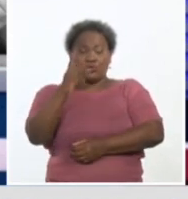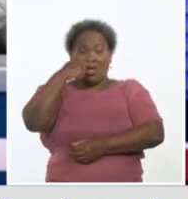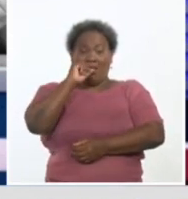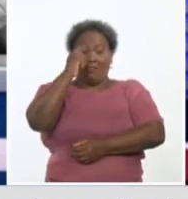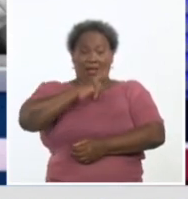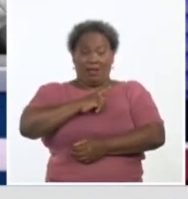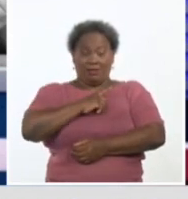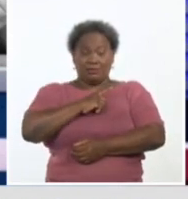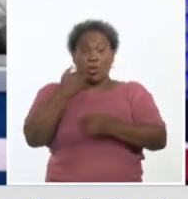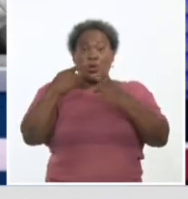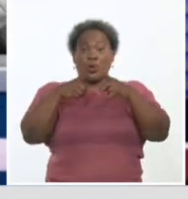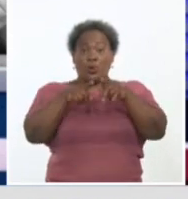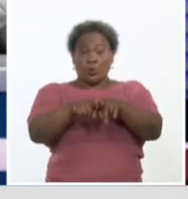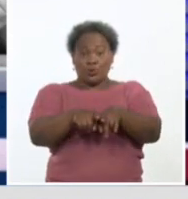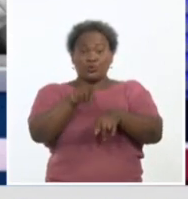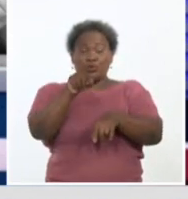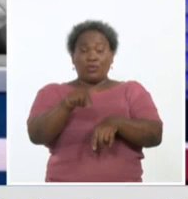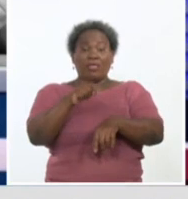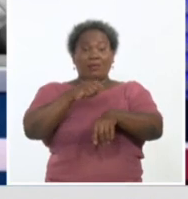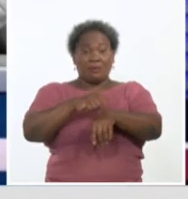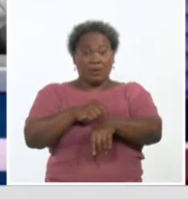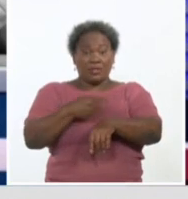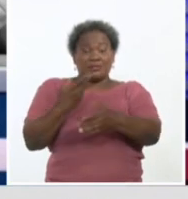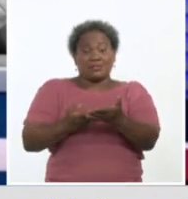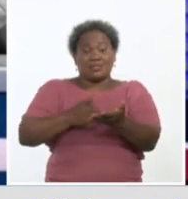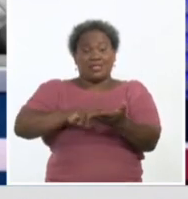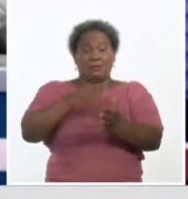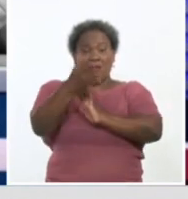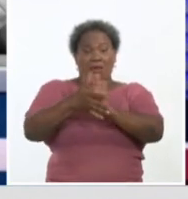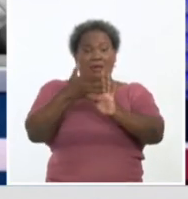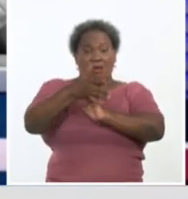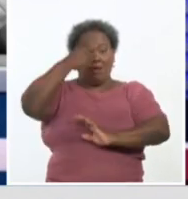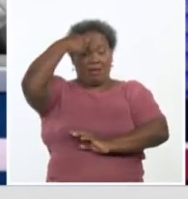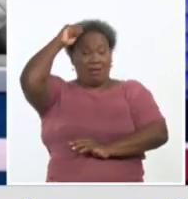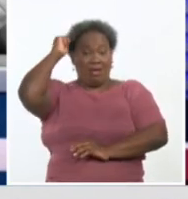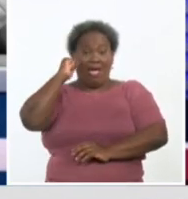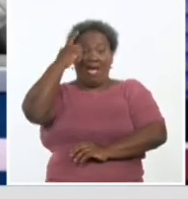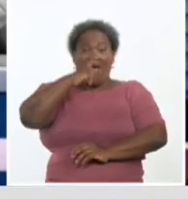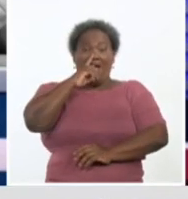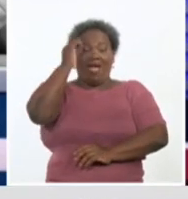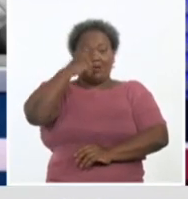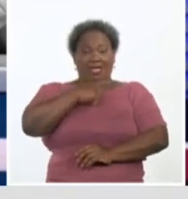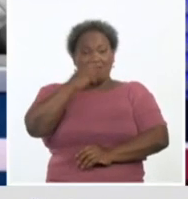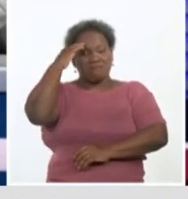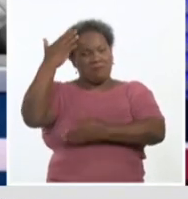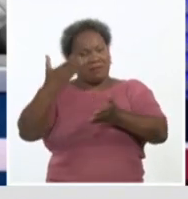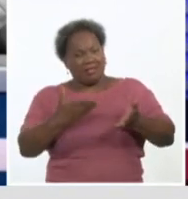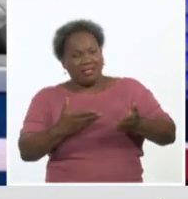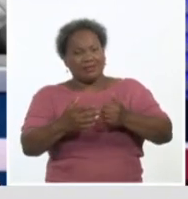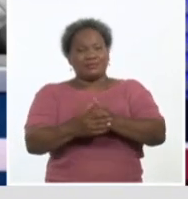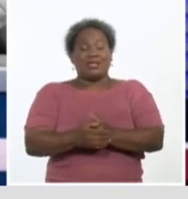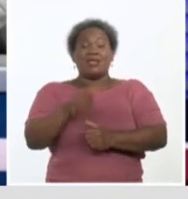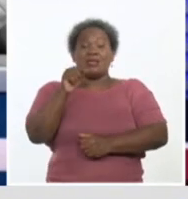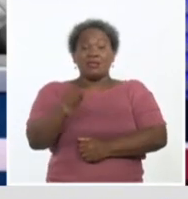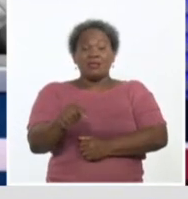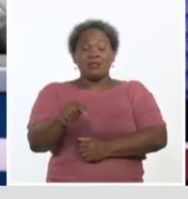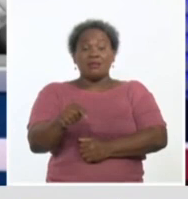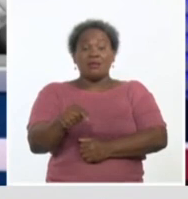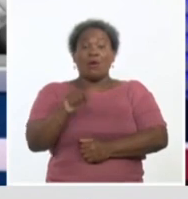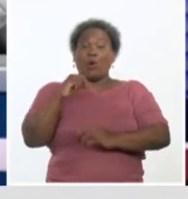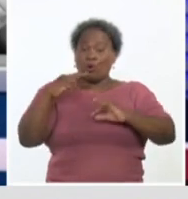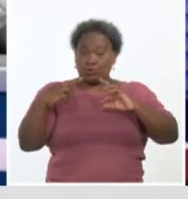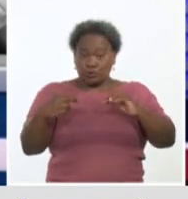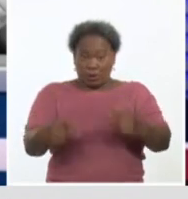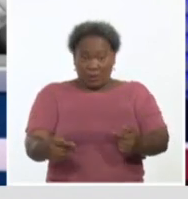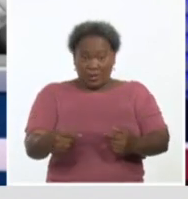Nos acompaña desde la media hora la intérprete de lengua de señas, Ania Reygada, bienvenida, y tengo el gusto de presentar nuevamente